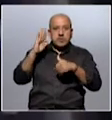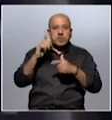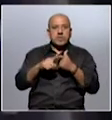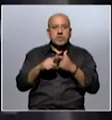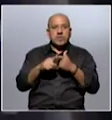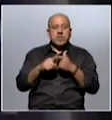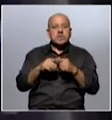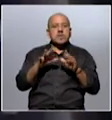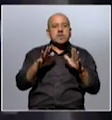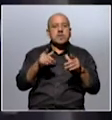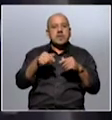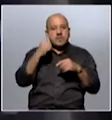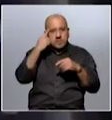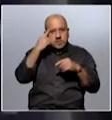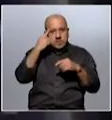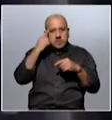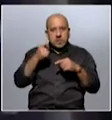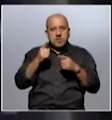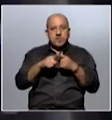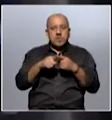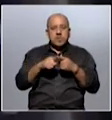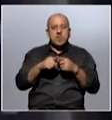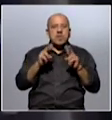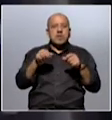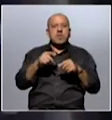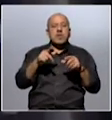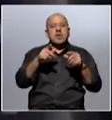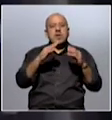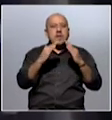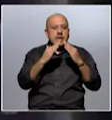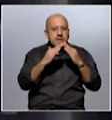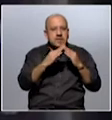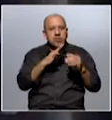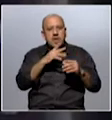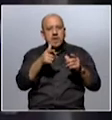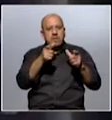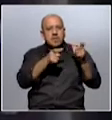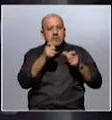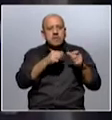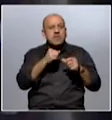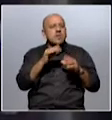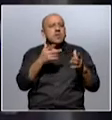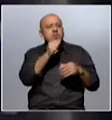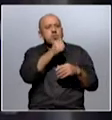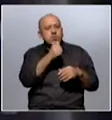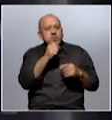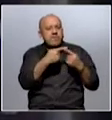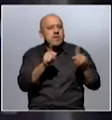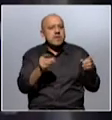se está repensando mucho este modelo de cuidados de residenciales masivos. ¿Y qué alternativas hay?